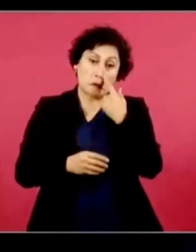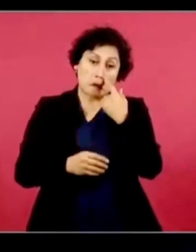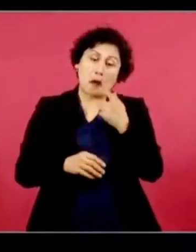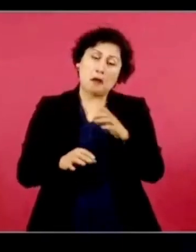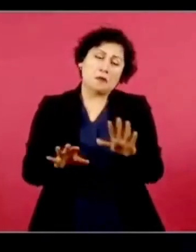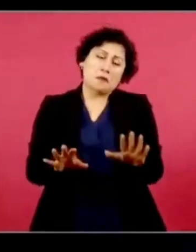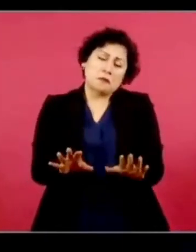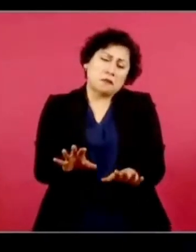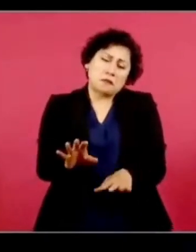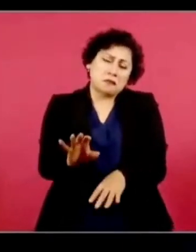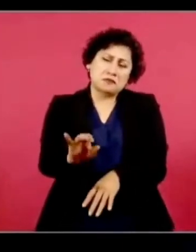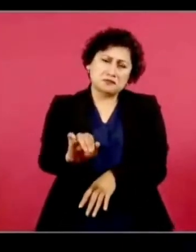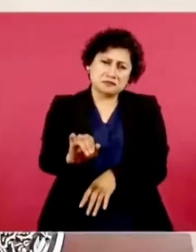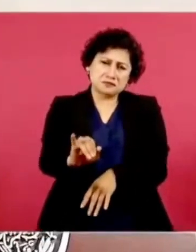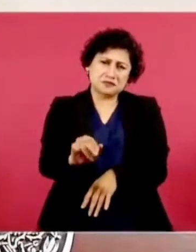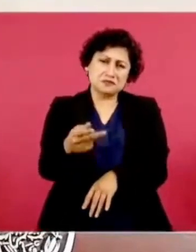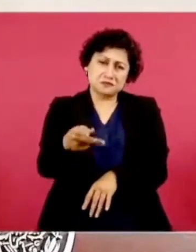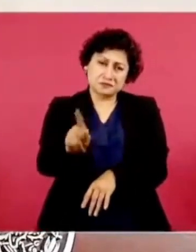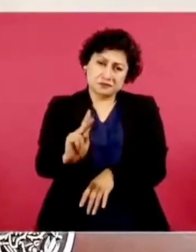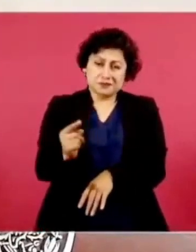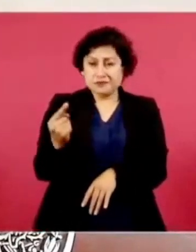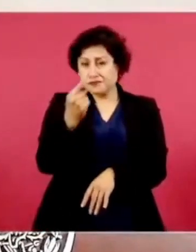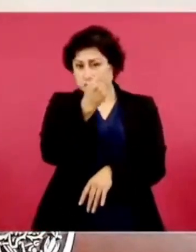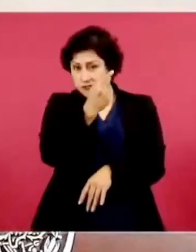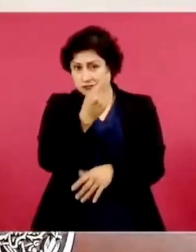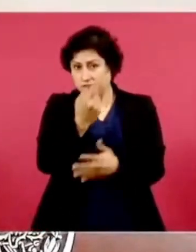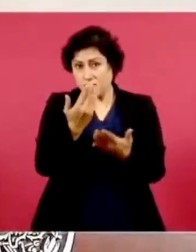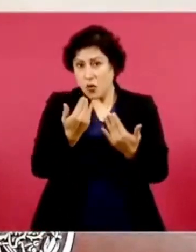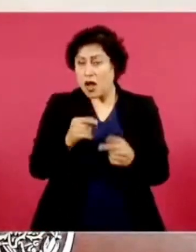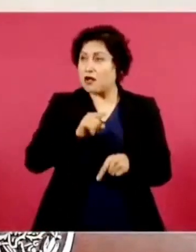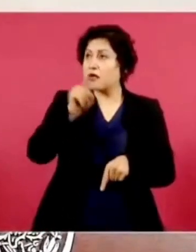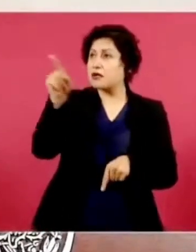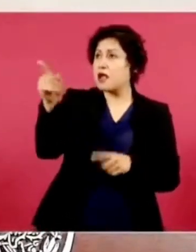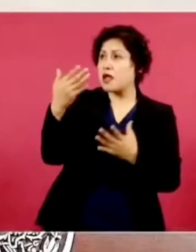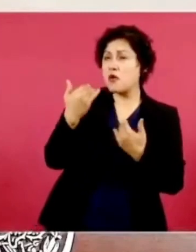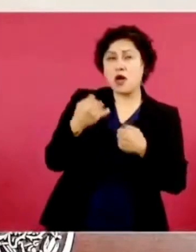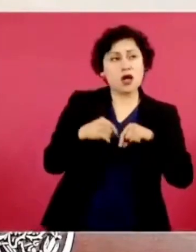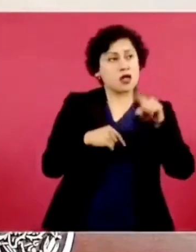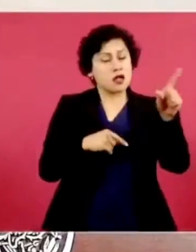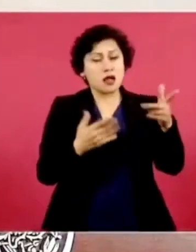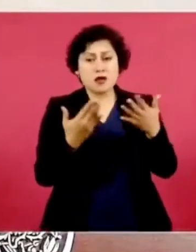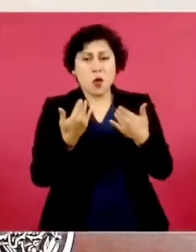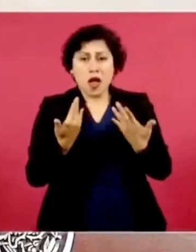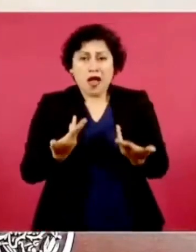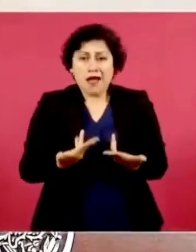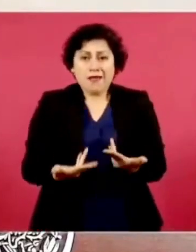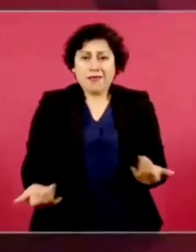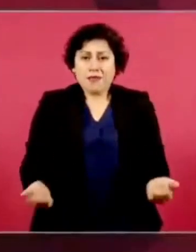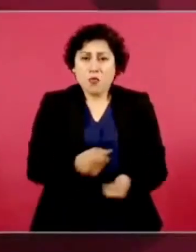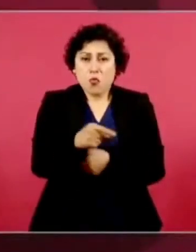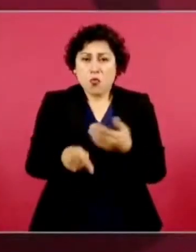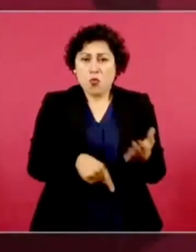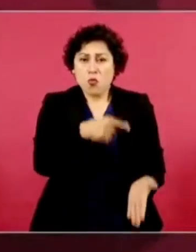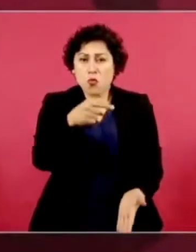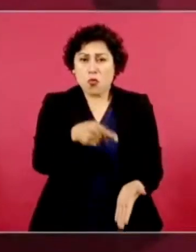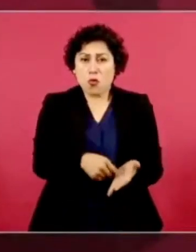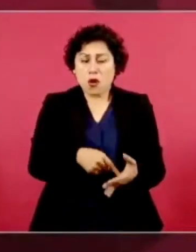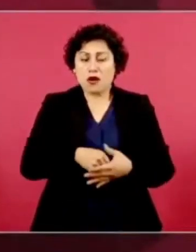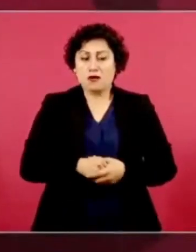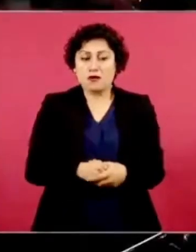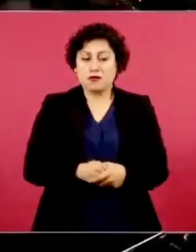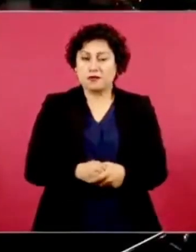sí, pero no, no se da, es que no se da ninguna, les mandan. Pero tampoco dan a conocer,